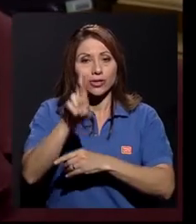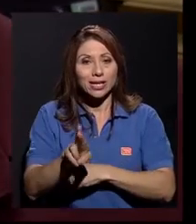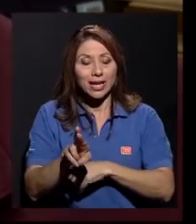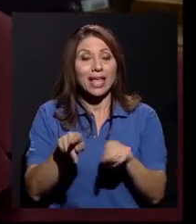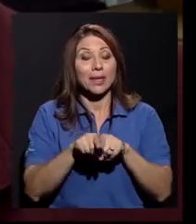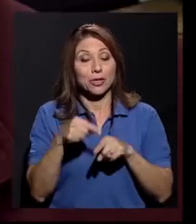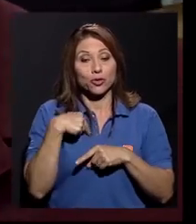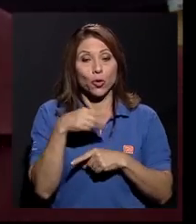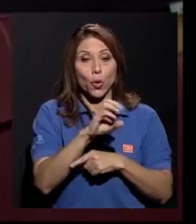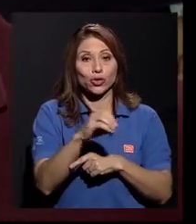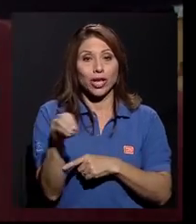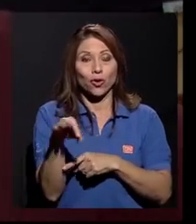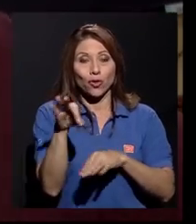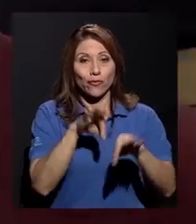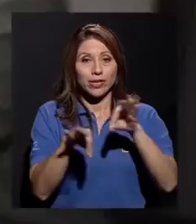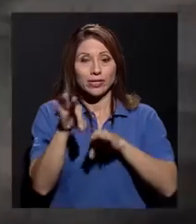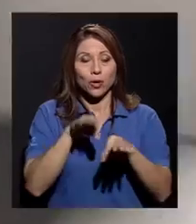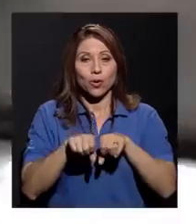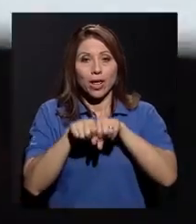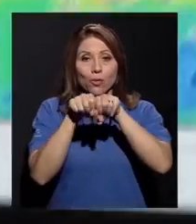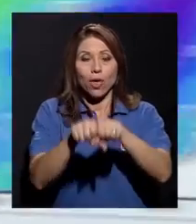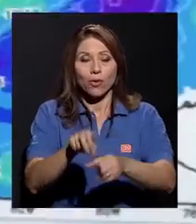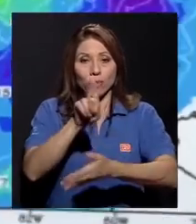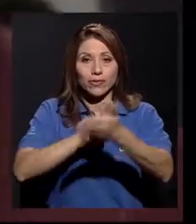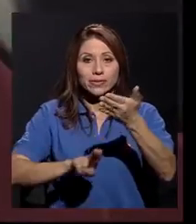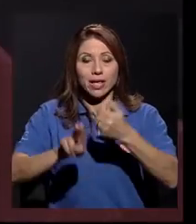físico, graduado en la Universidad de Puerto Rico.